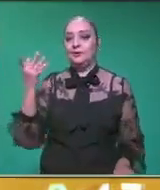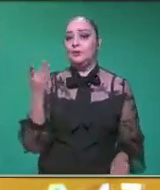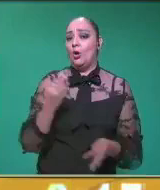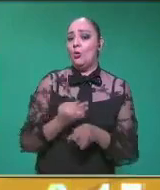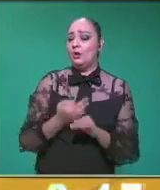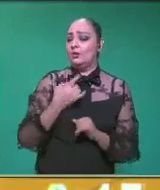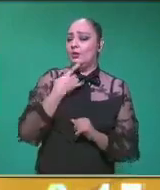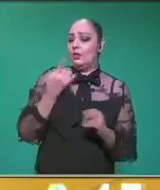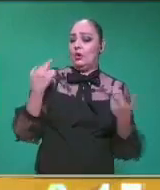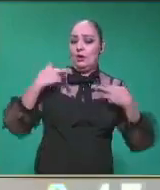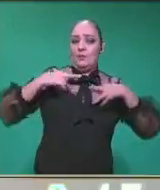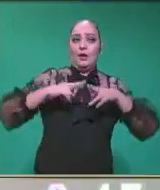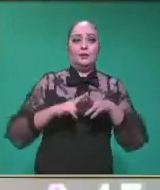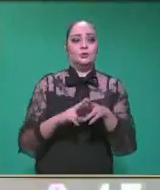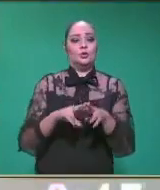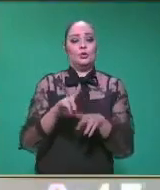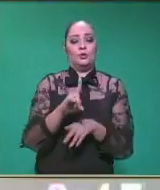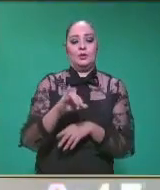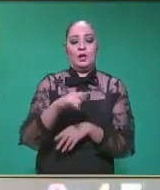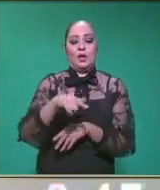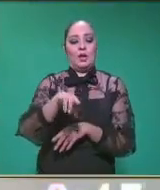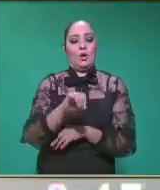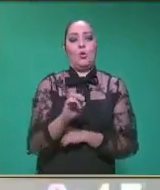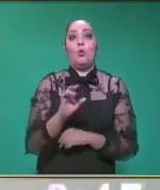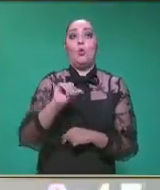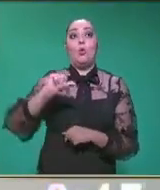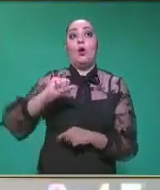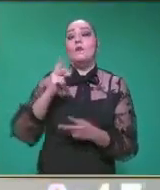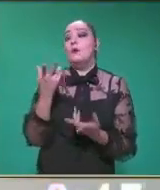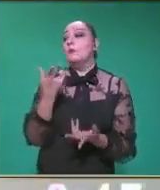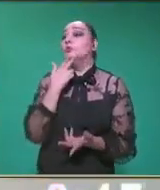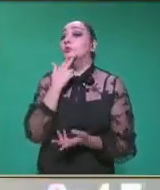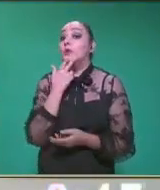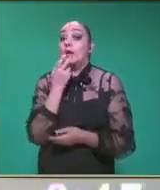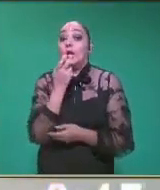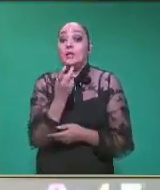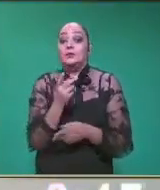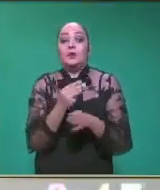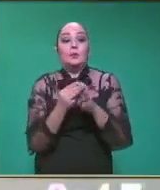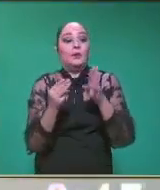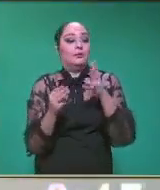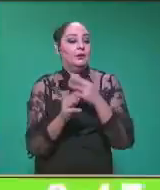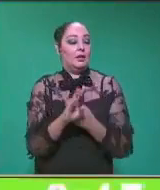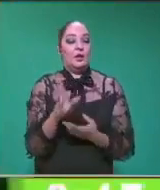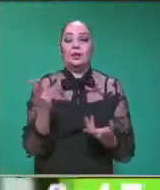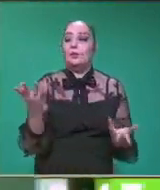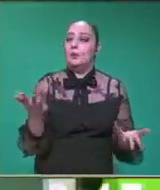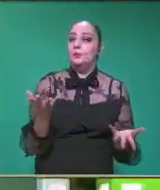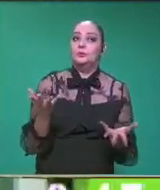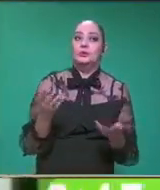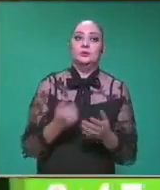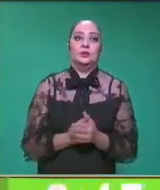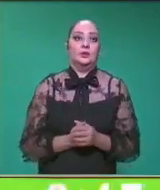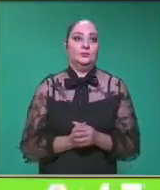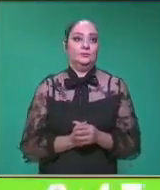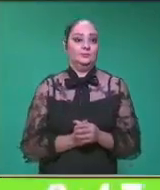compañero, el maestro Diego, el día de hoy vamos a utilizar este material y lo vamos a